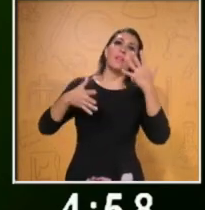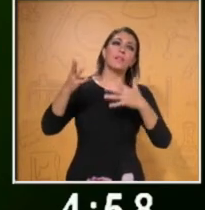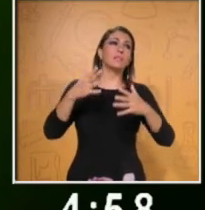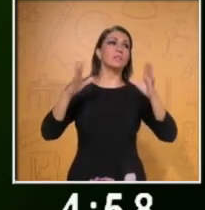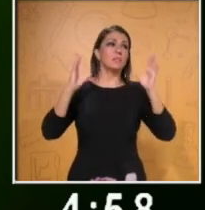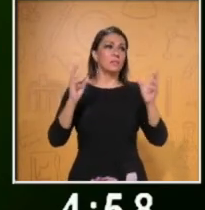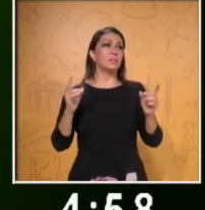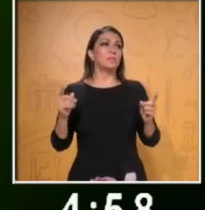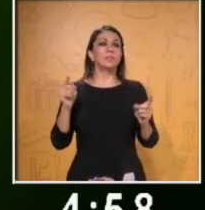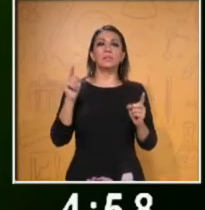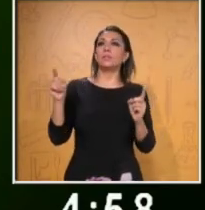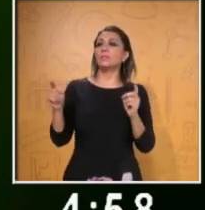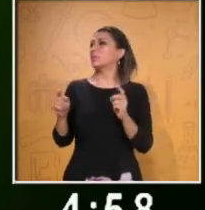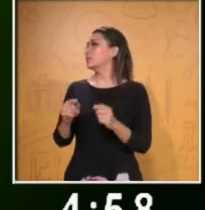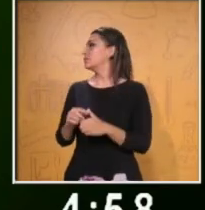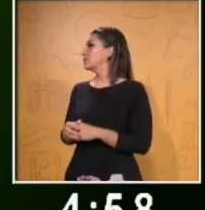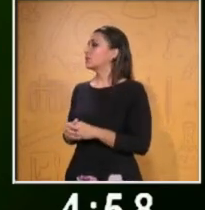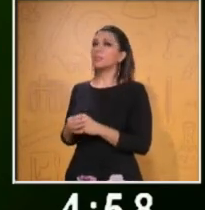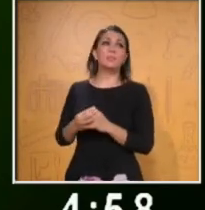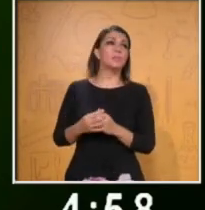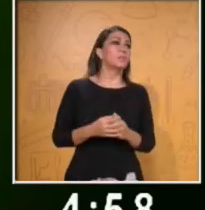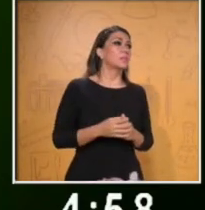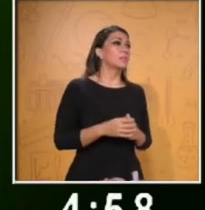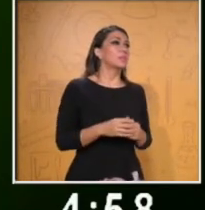útil. Y una de las más sencillas, reciclar.